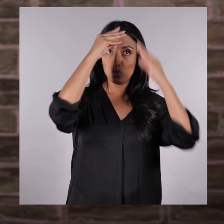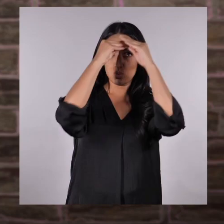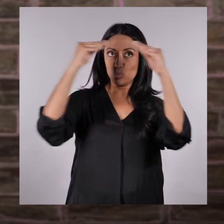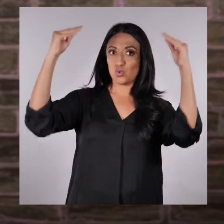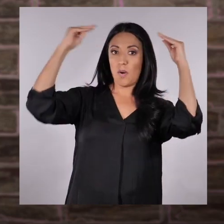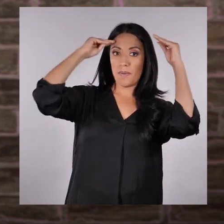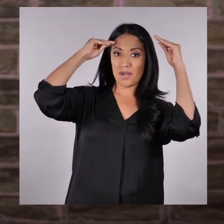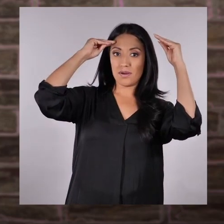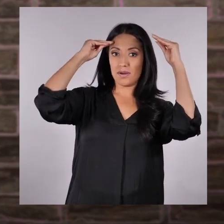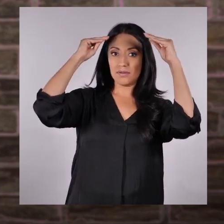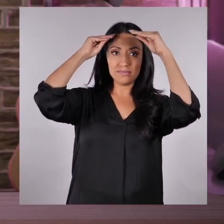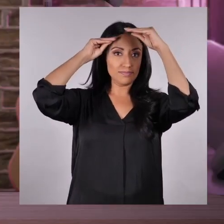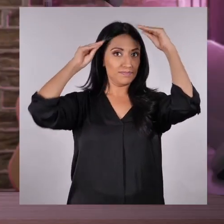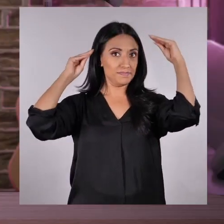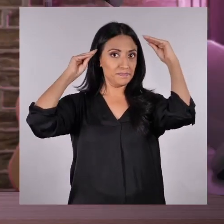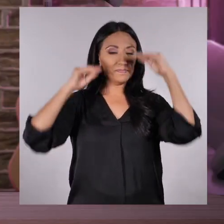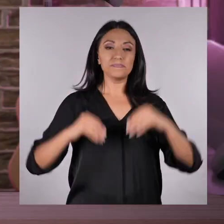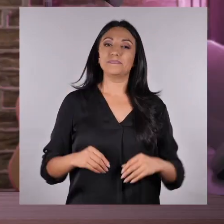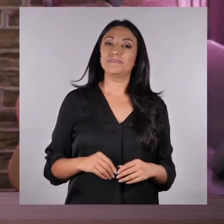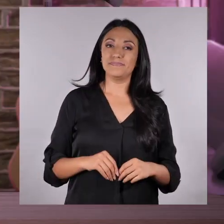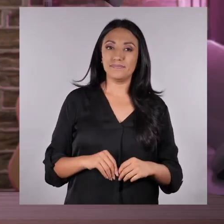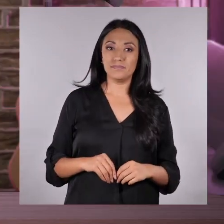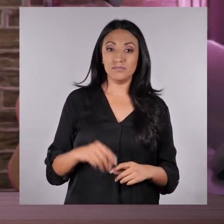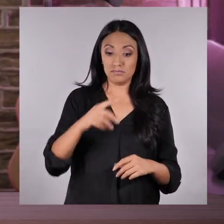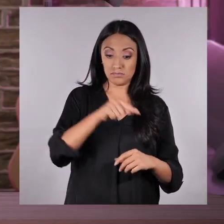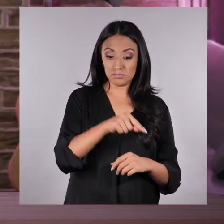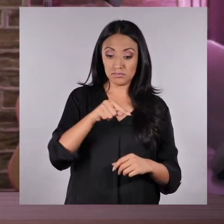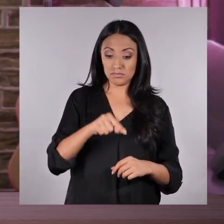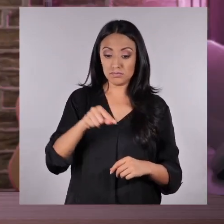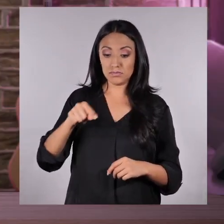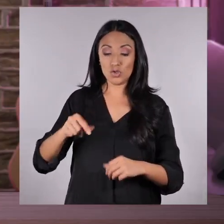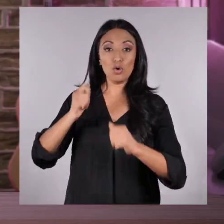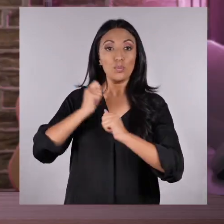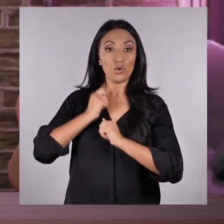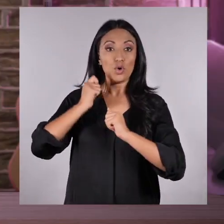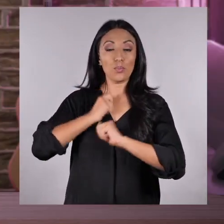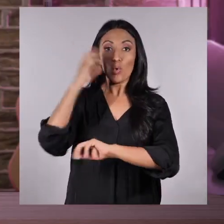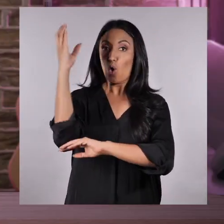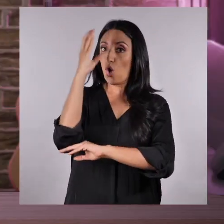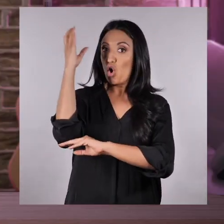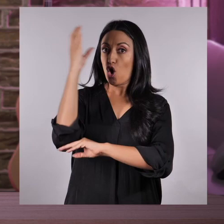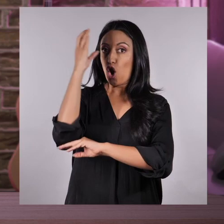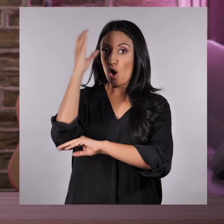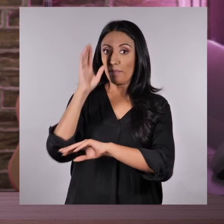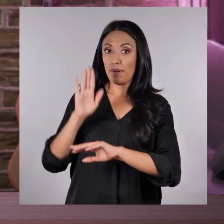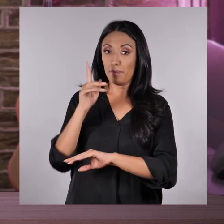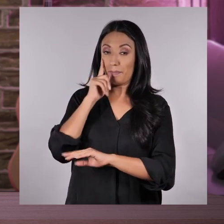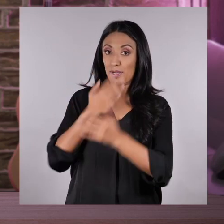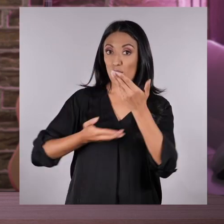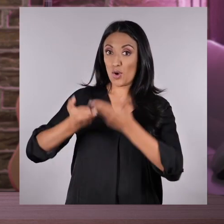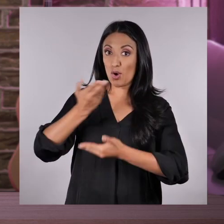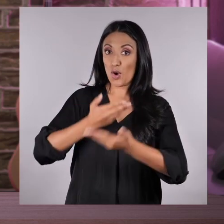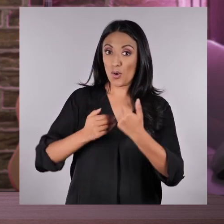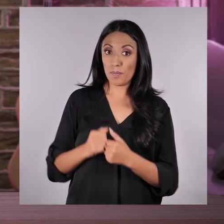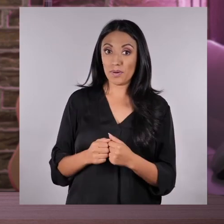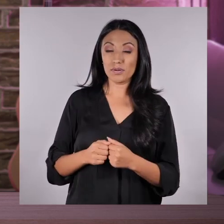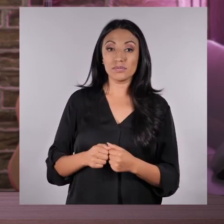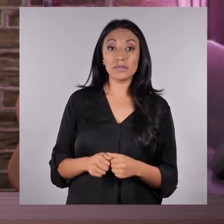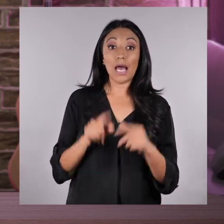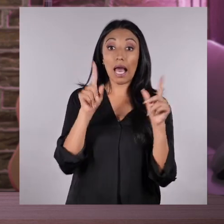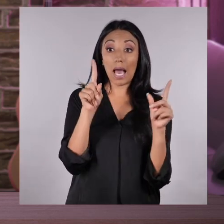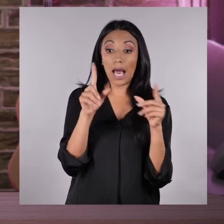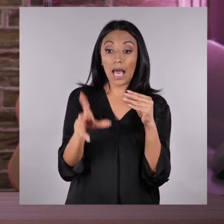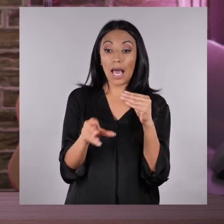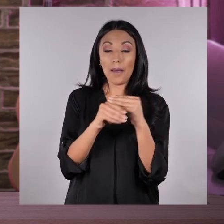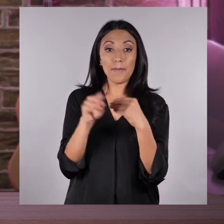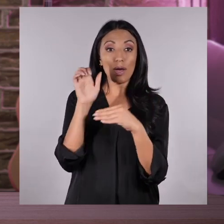un sombrerito volteado. Todas son cosas típicas de Colombia para compartir. Y de